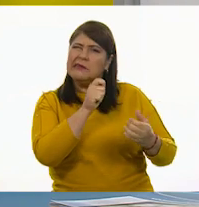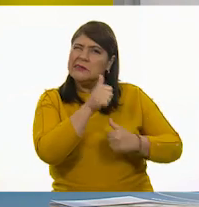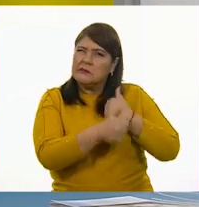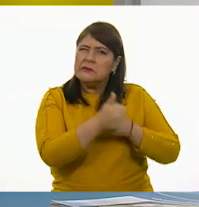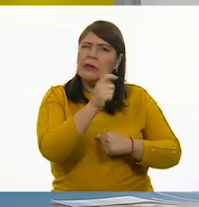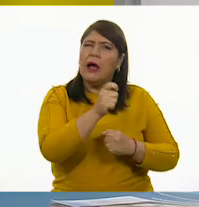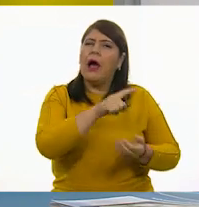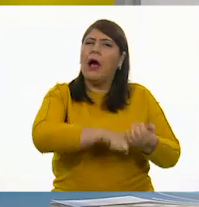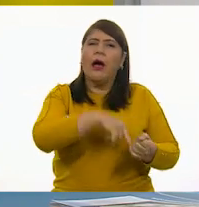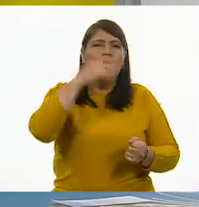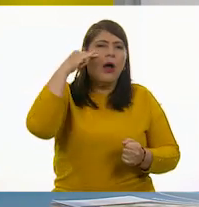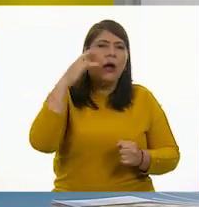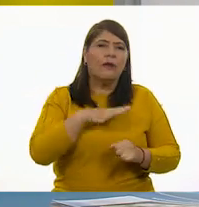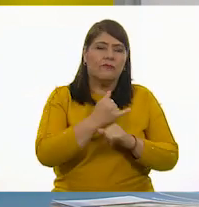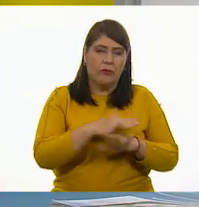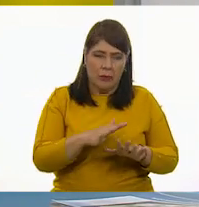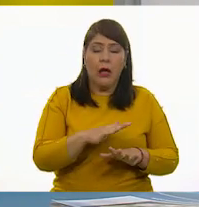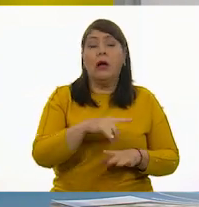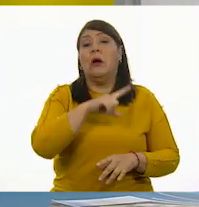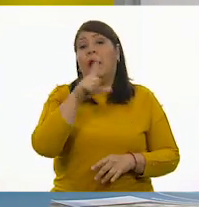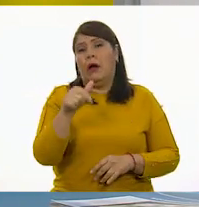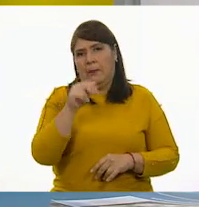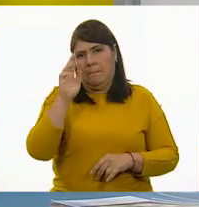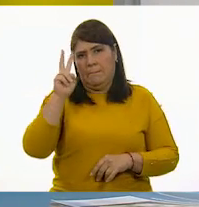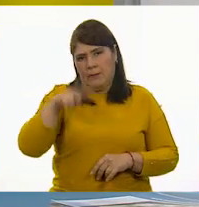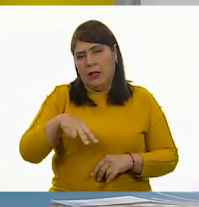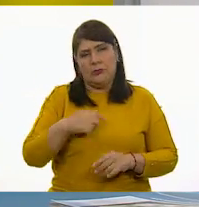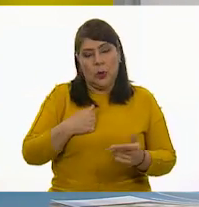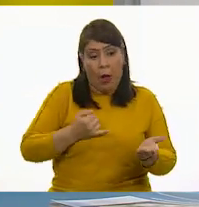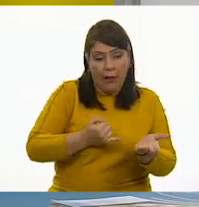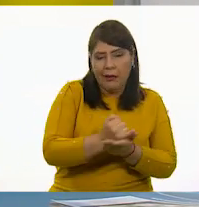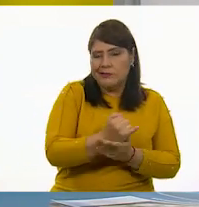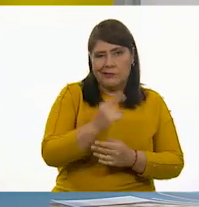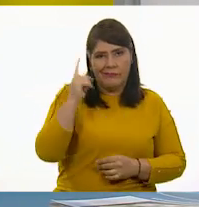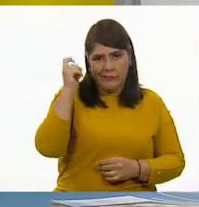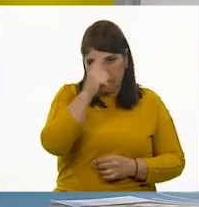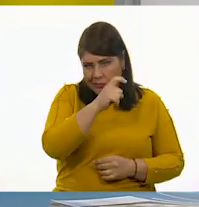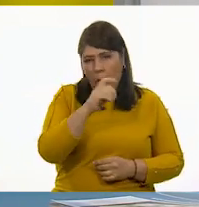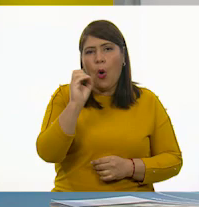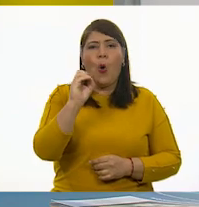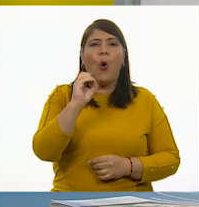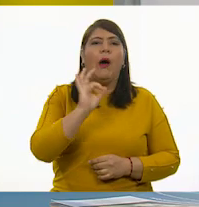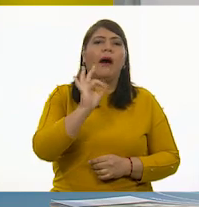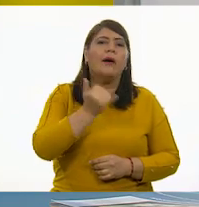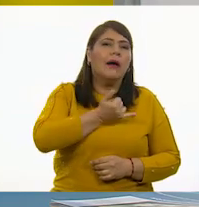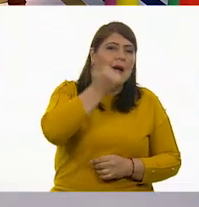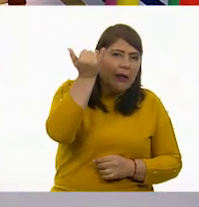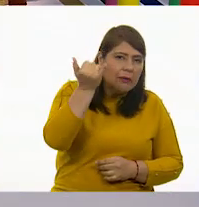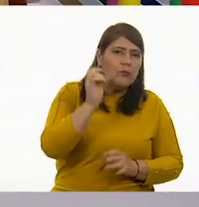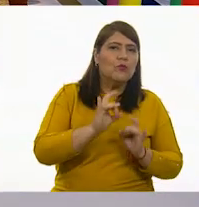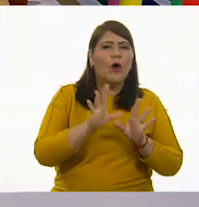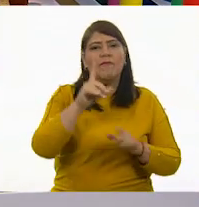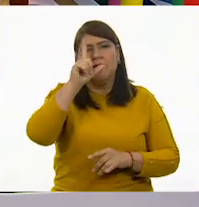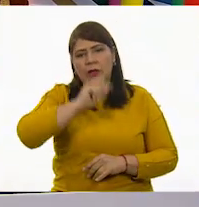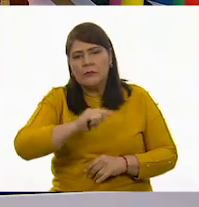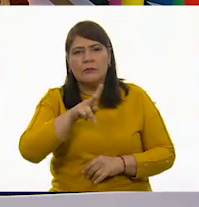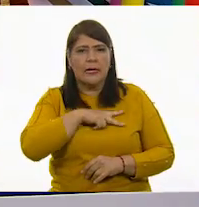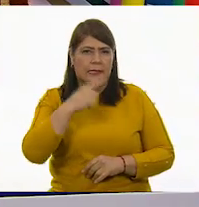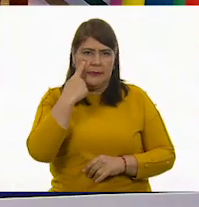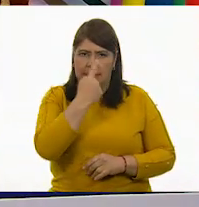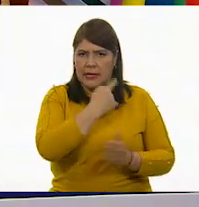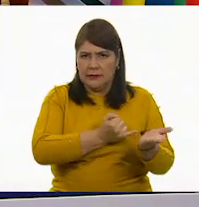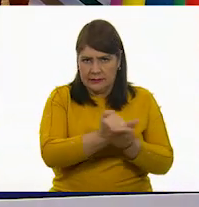descifrar, sí va a ser más complicado tomar decisiones, no van a ser las mejores. Y hoy van a ver por qué